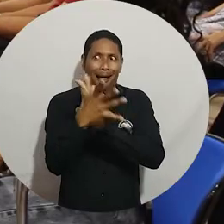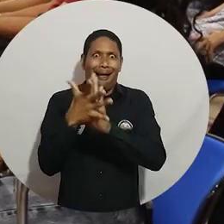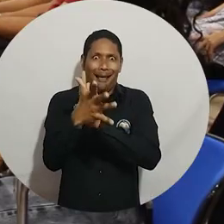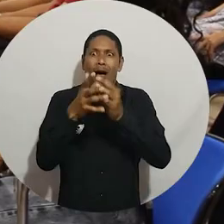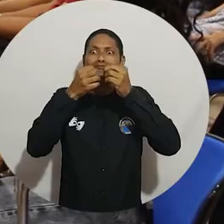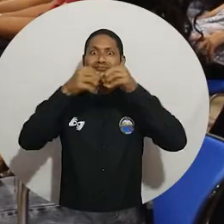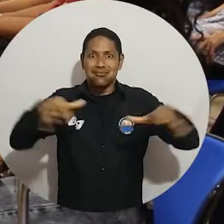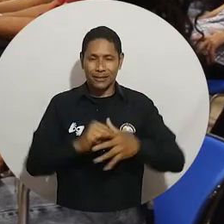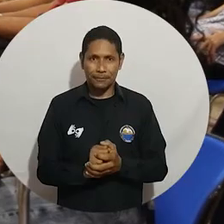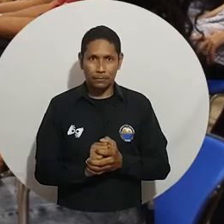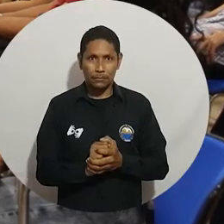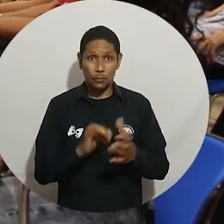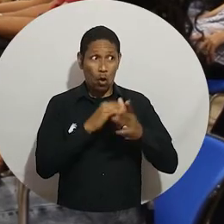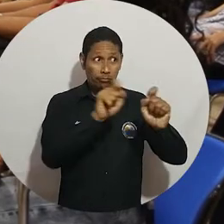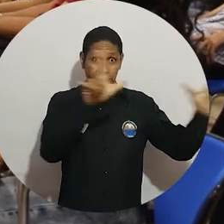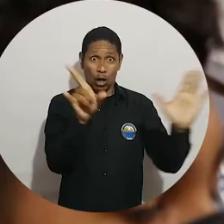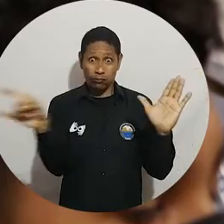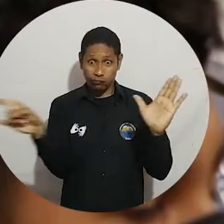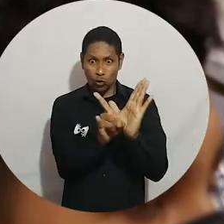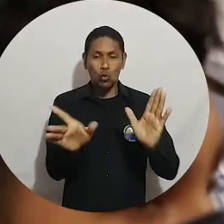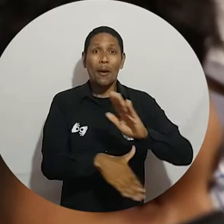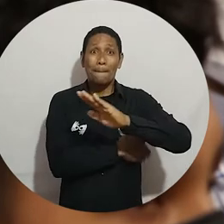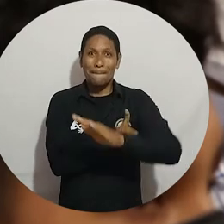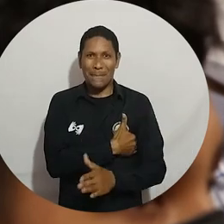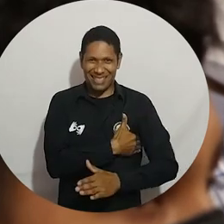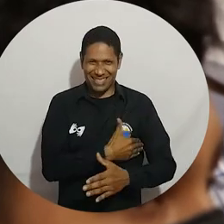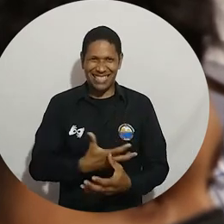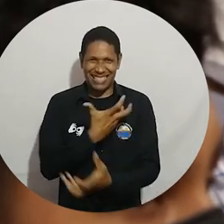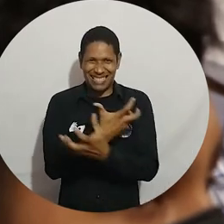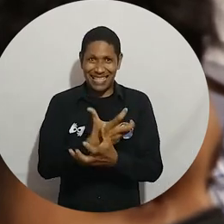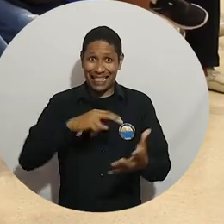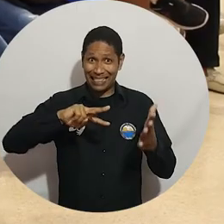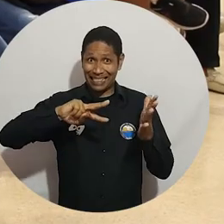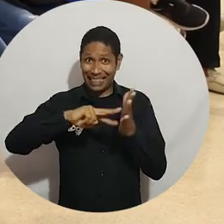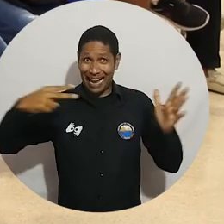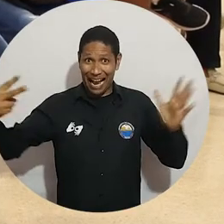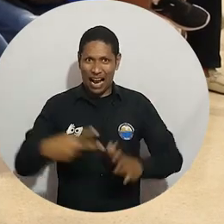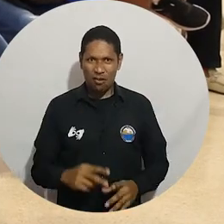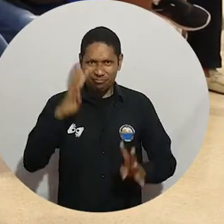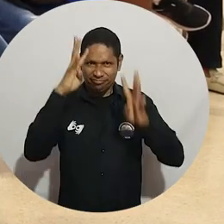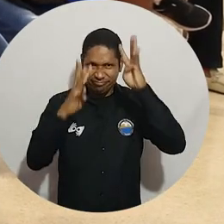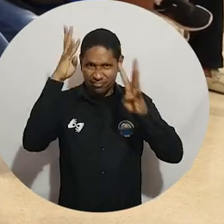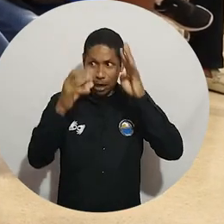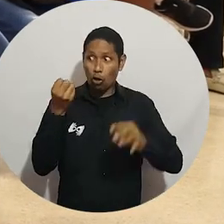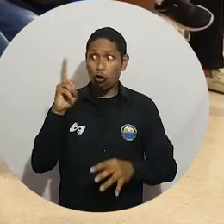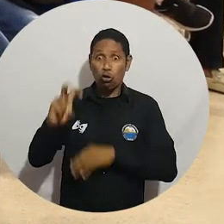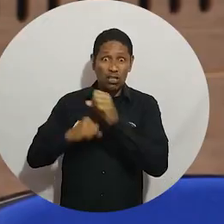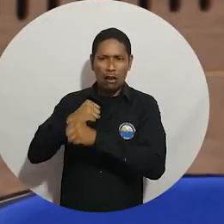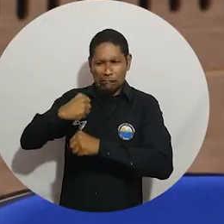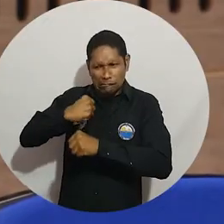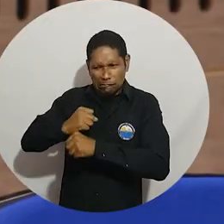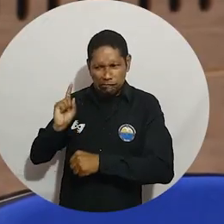El lanzamiento de este repositorio, el cual es financiado por el Ministerio de Ciencia, Tecnología e Innovación, se da luego de 12 años de